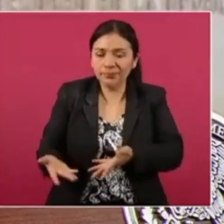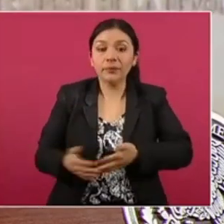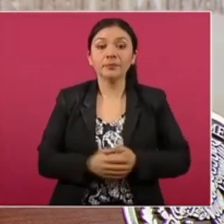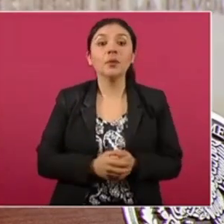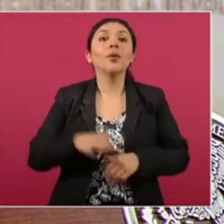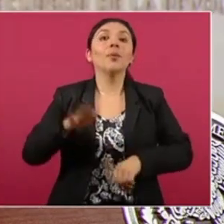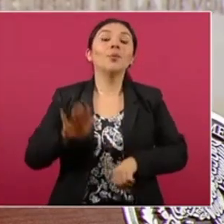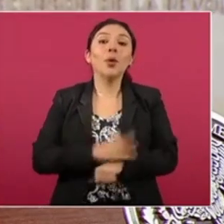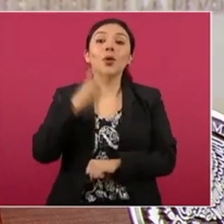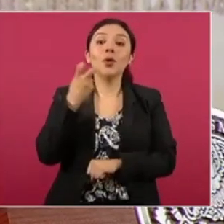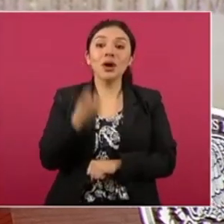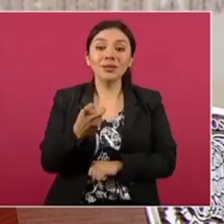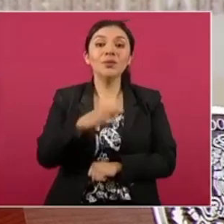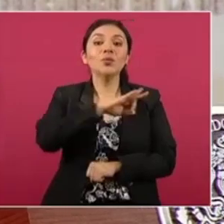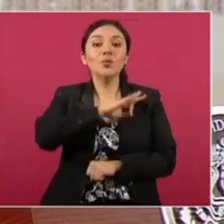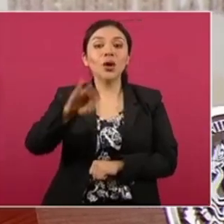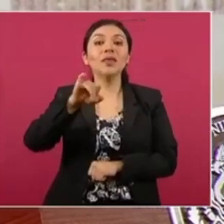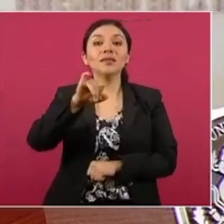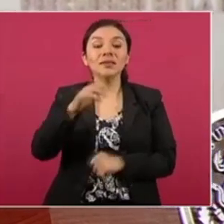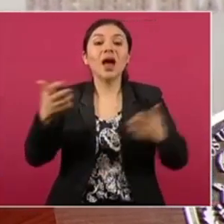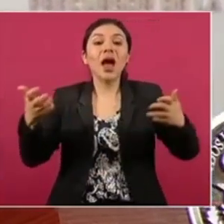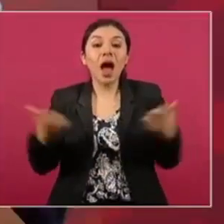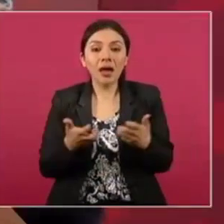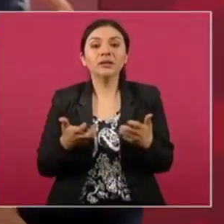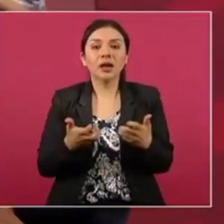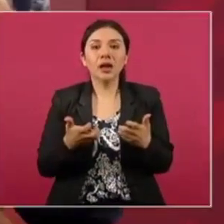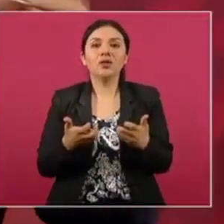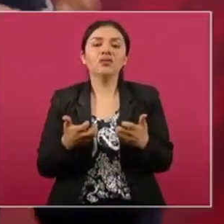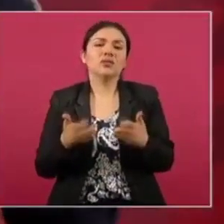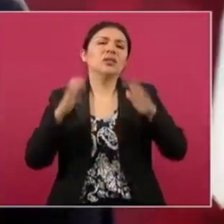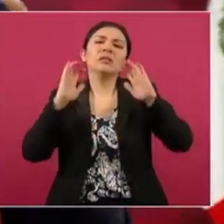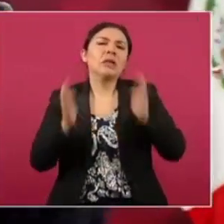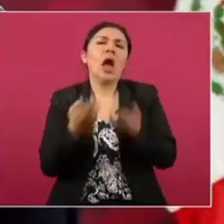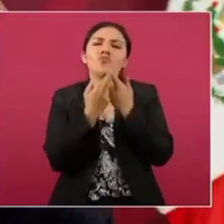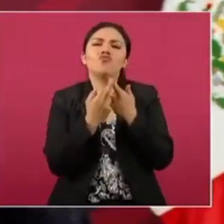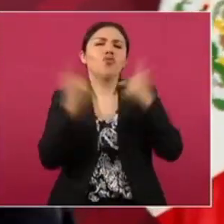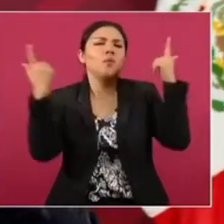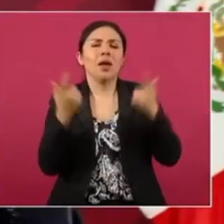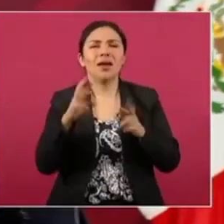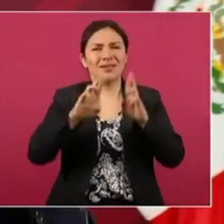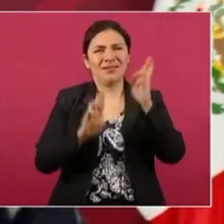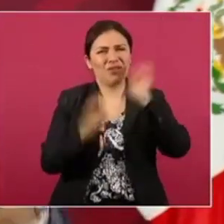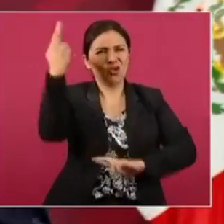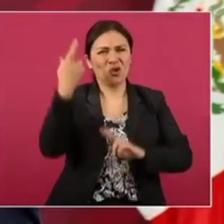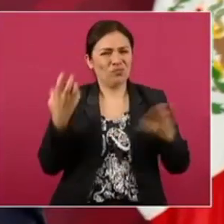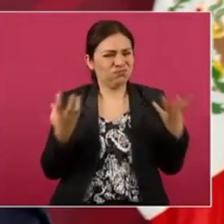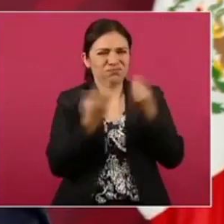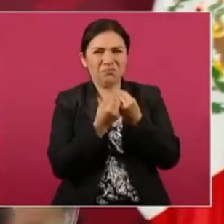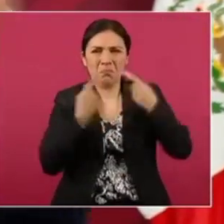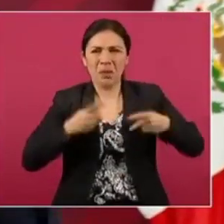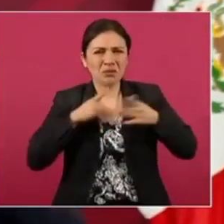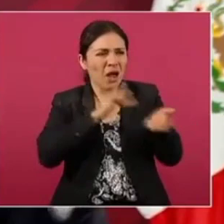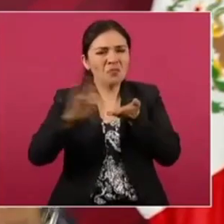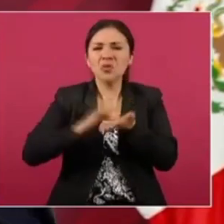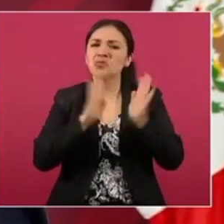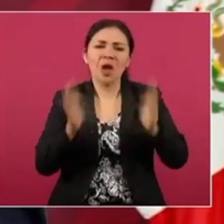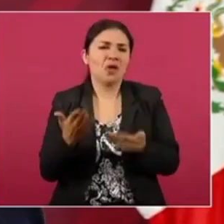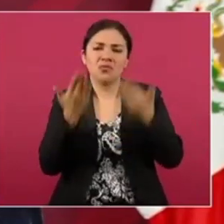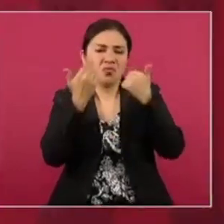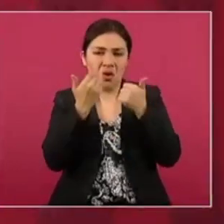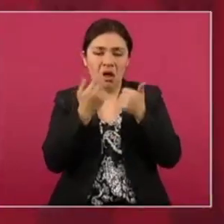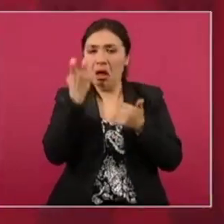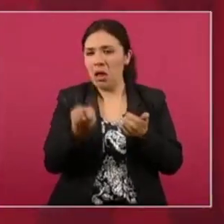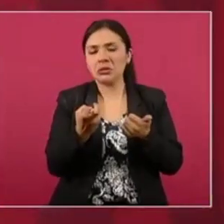Y por eso se logra, a pesar de la división que había en las filas revolucionarias, y también por eso,